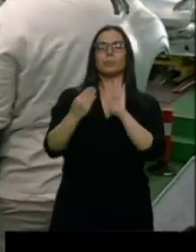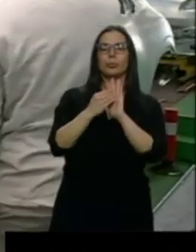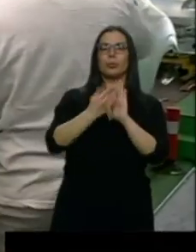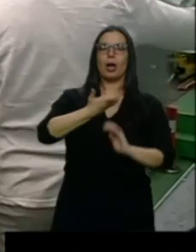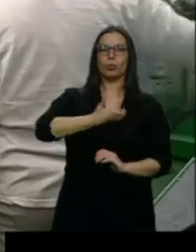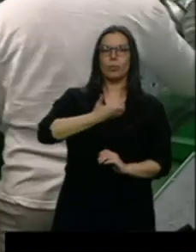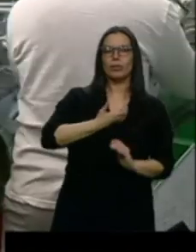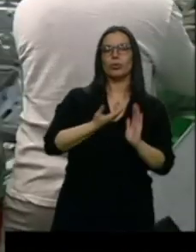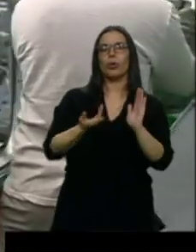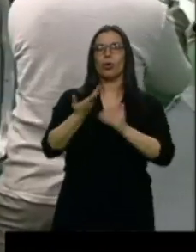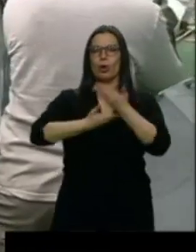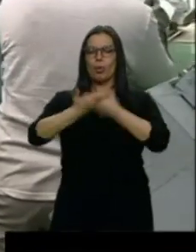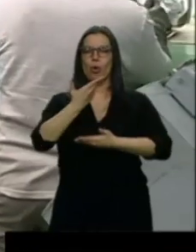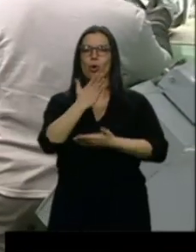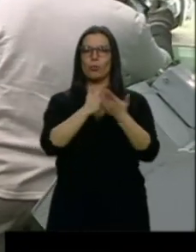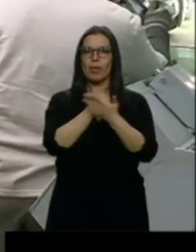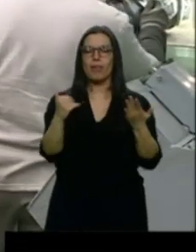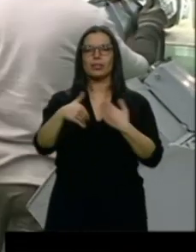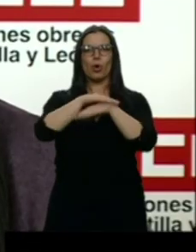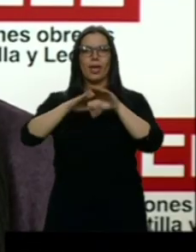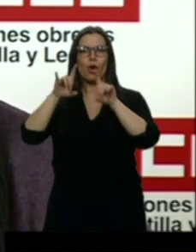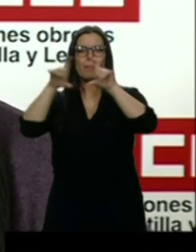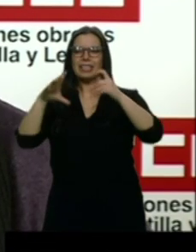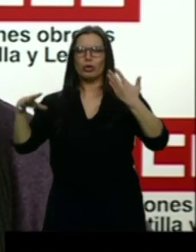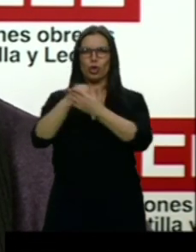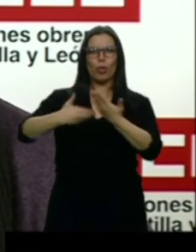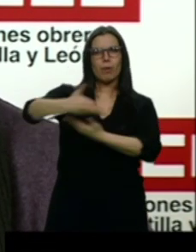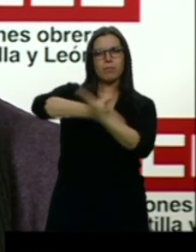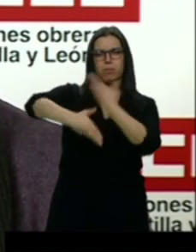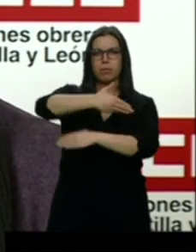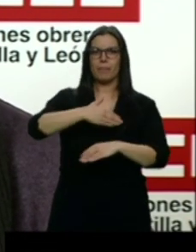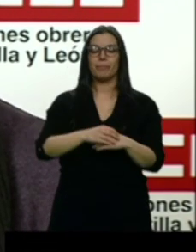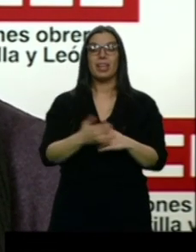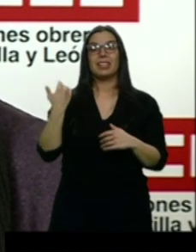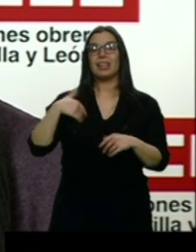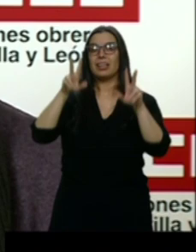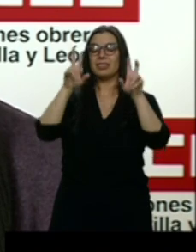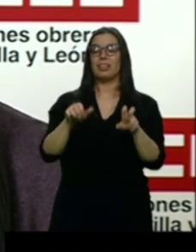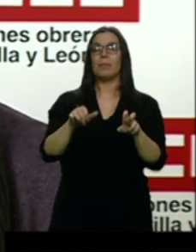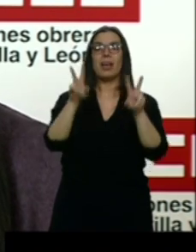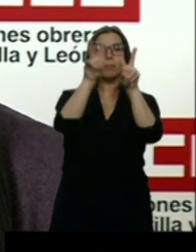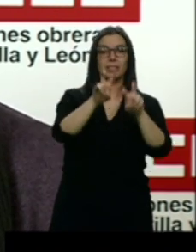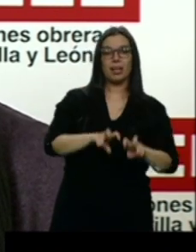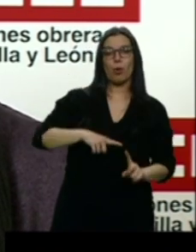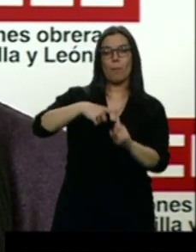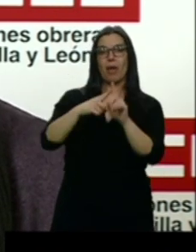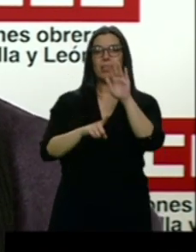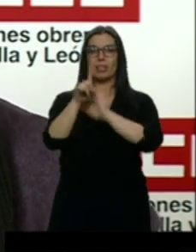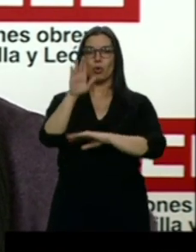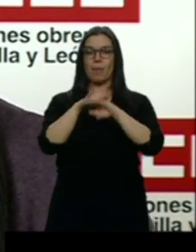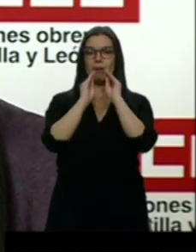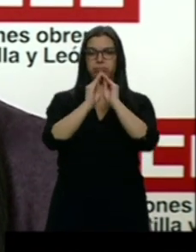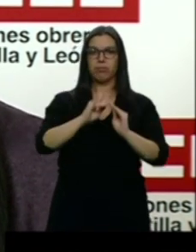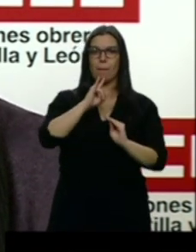autónomas, gobierno y empresas. Hemos perdido el tren de la investigación y el desarrollo, por ejemplo, en la fabricación de baterías. La